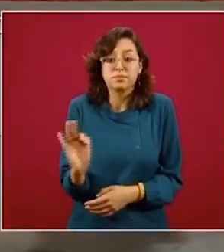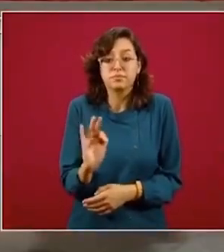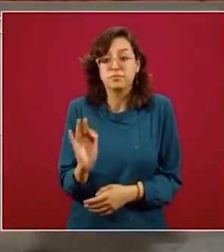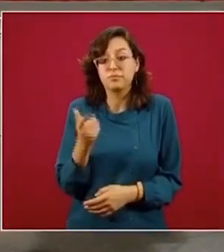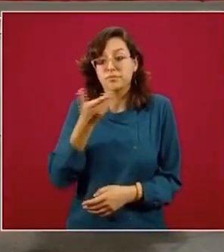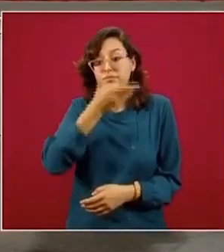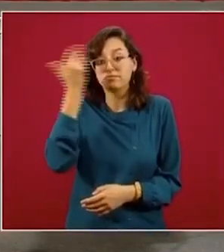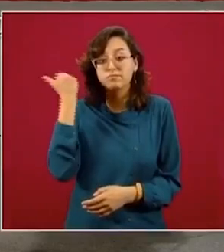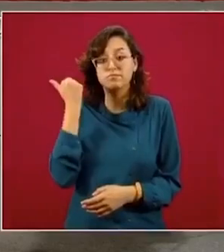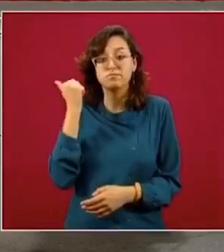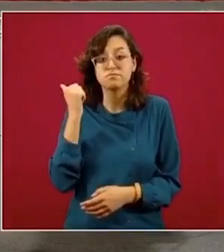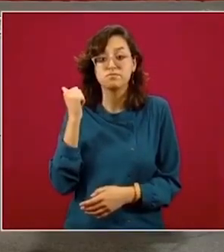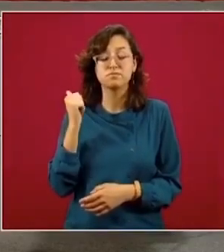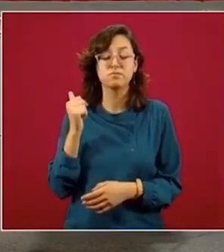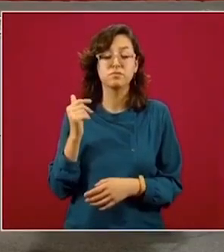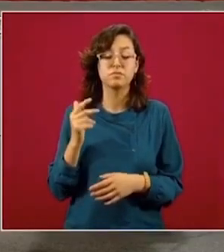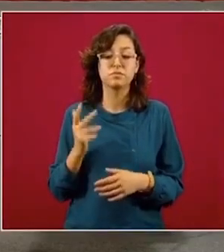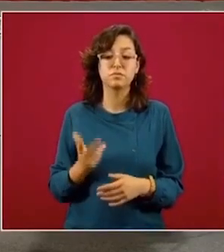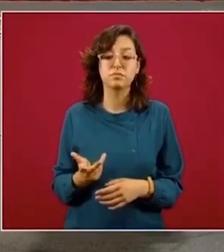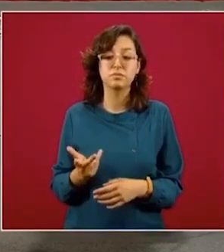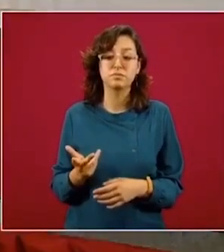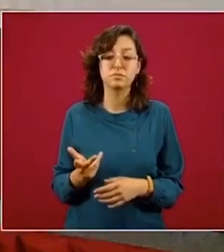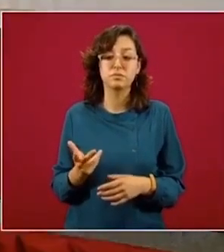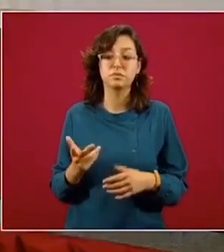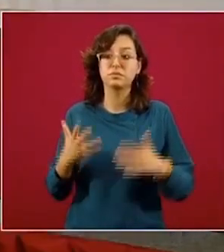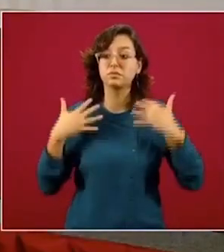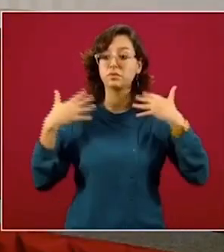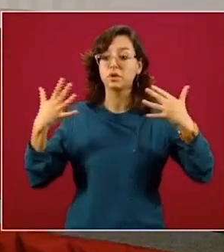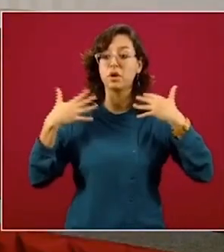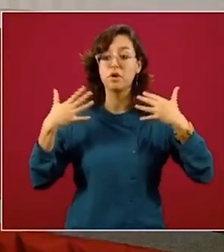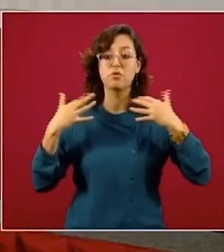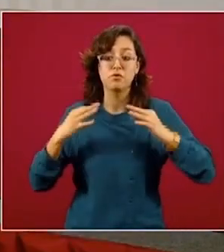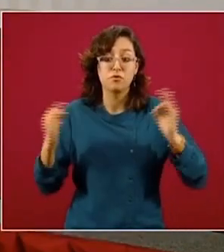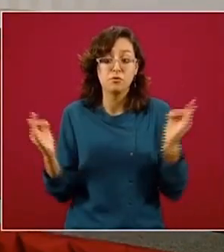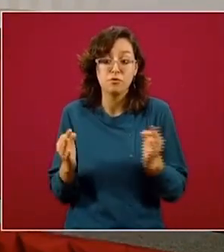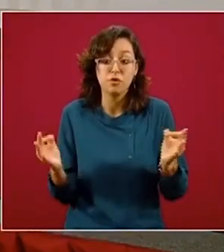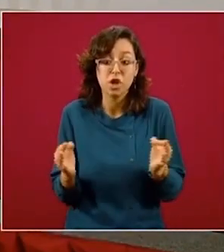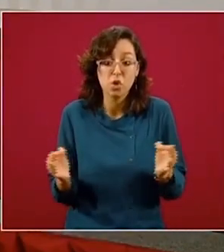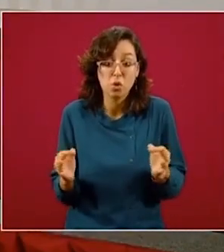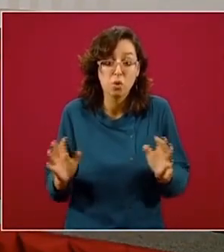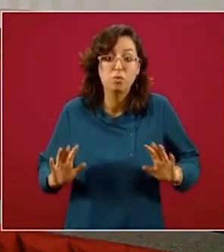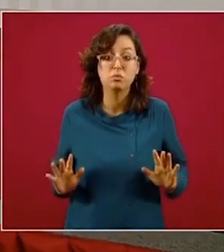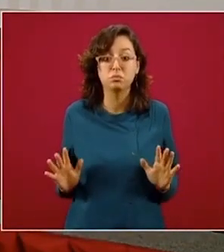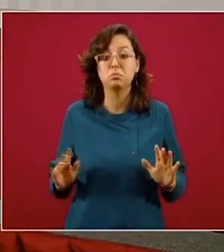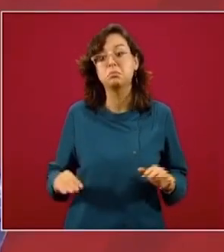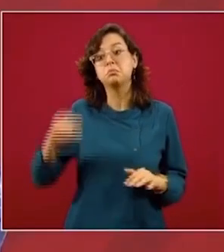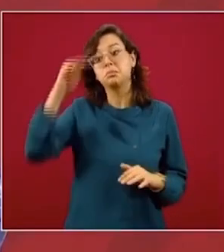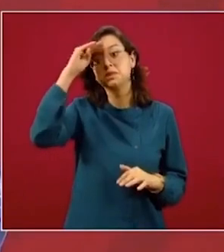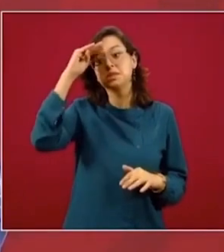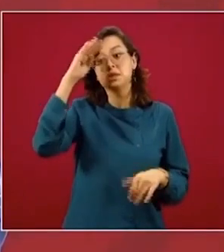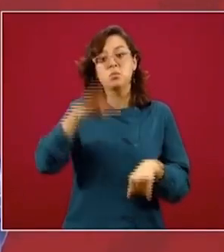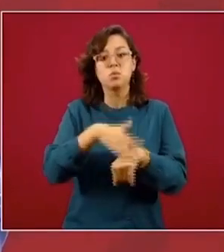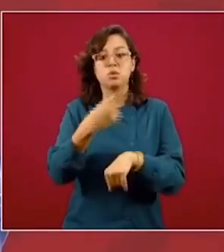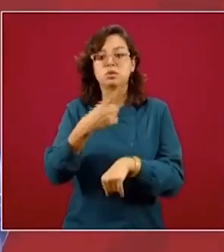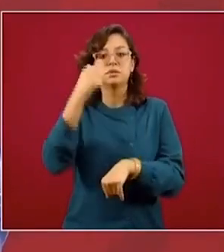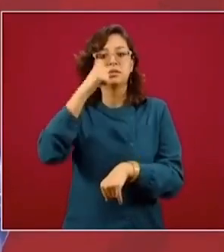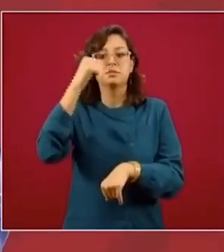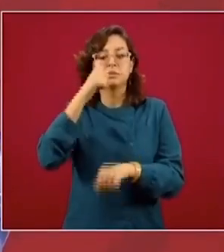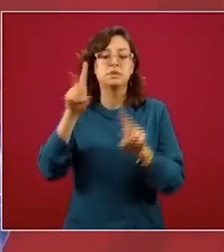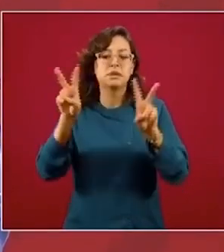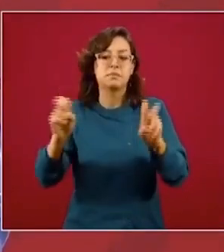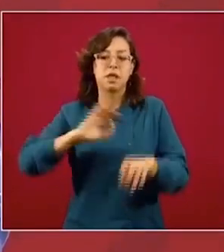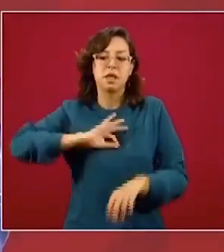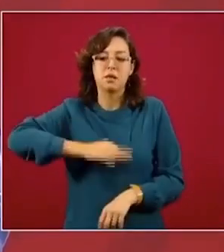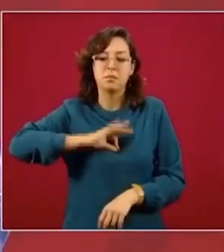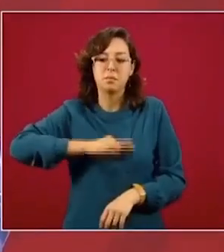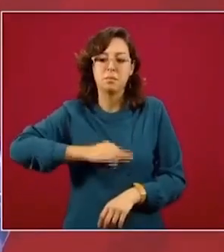incógnita, cierta dependencia a la temperatura fría. Y esto se piensa porque los virus respiratorios, en la medida